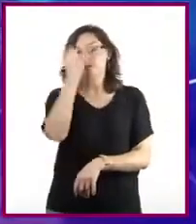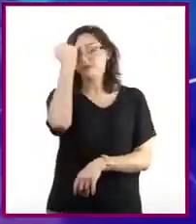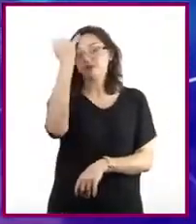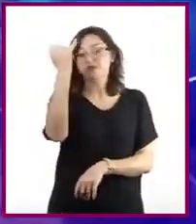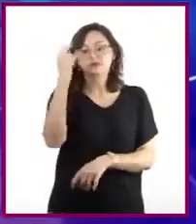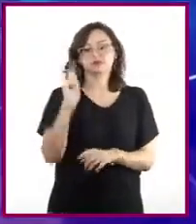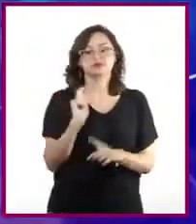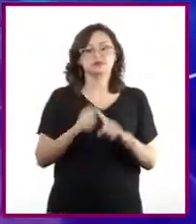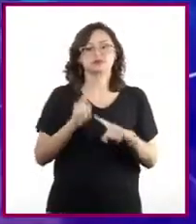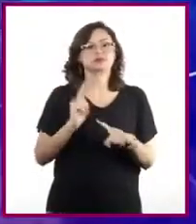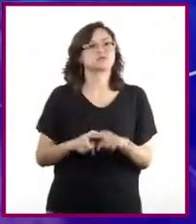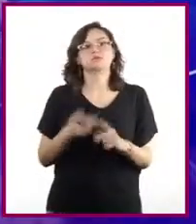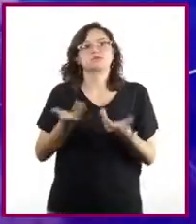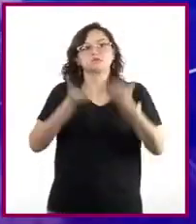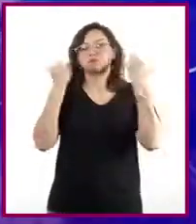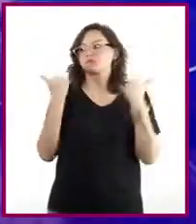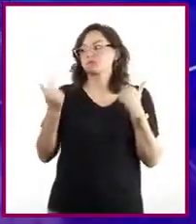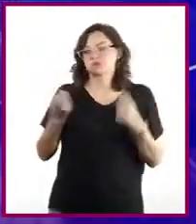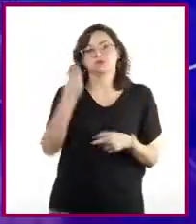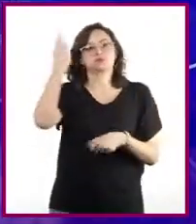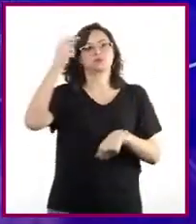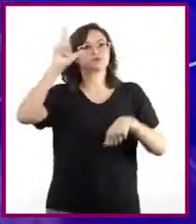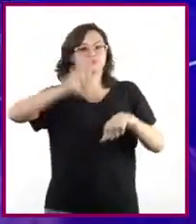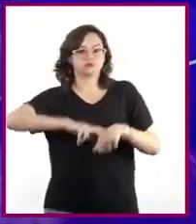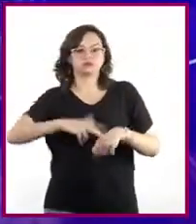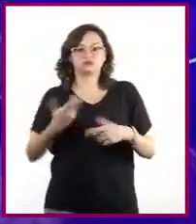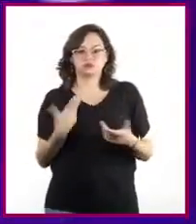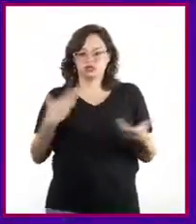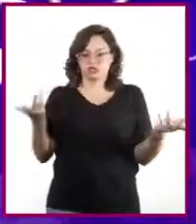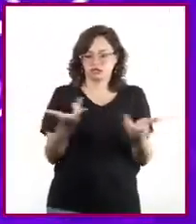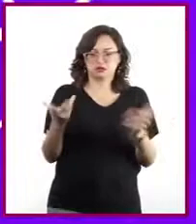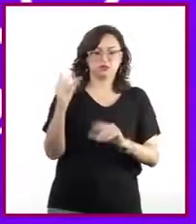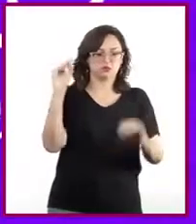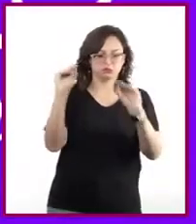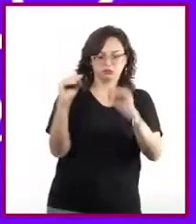cede su lugar a la interpretación del director y de los ejecutantes.